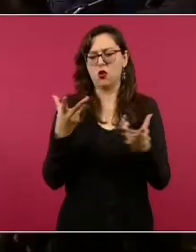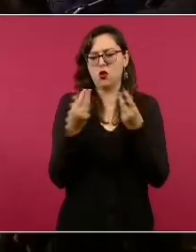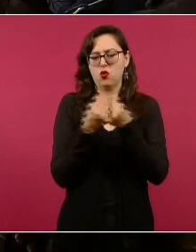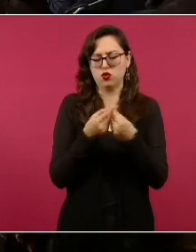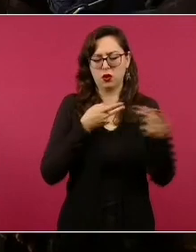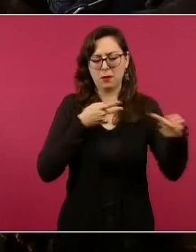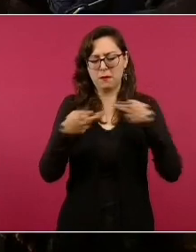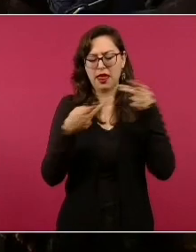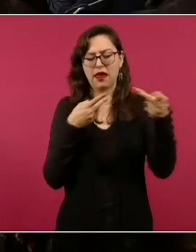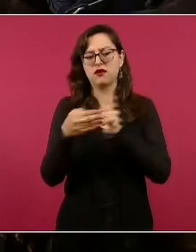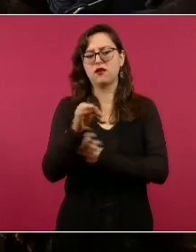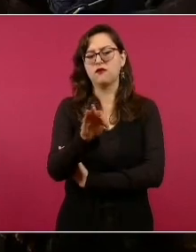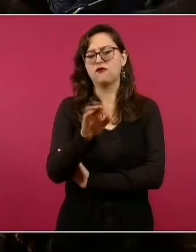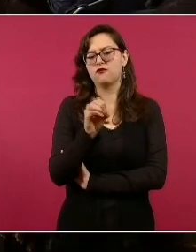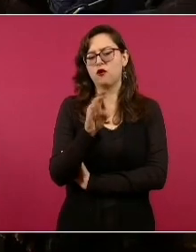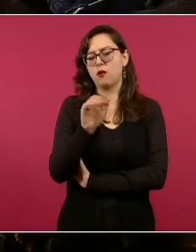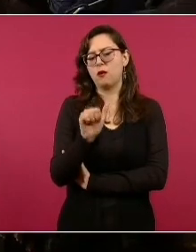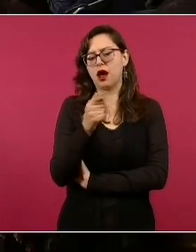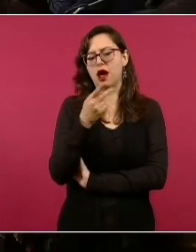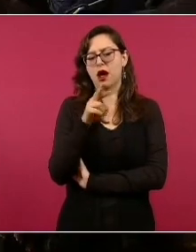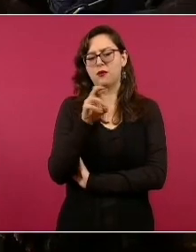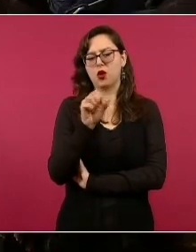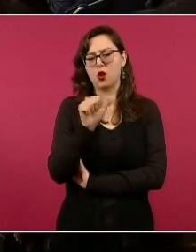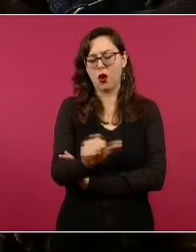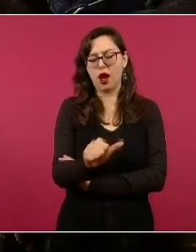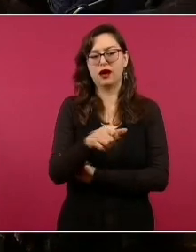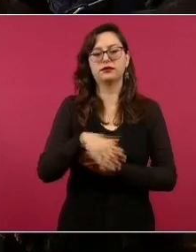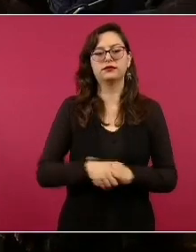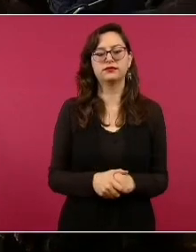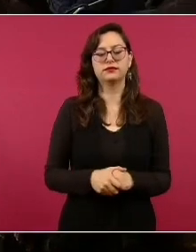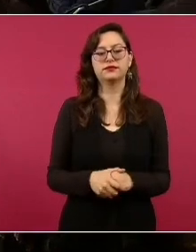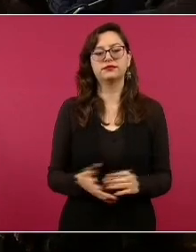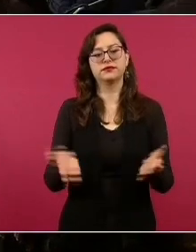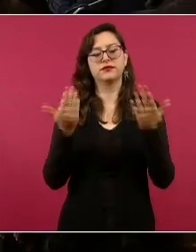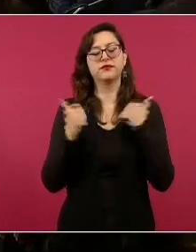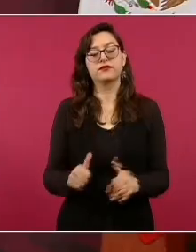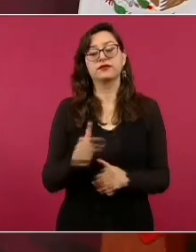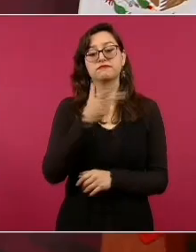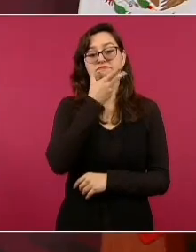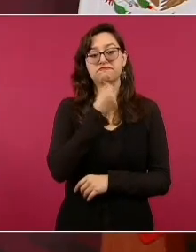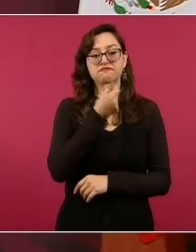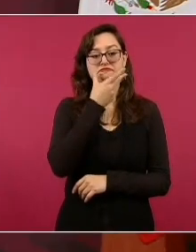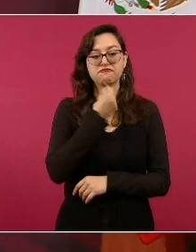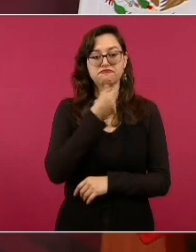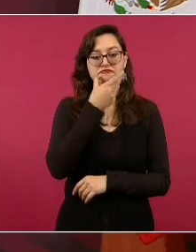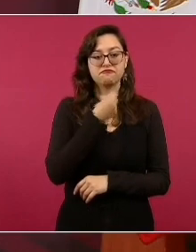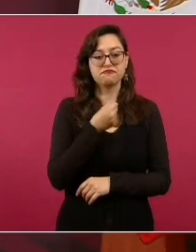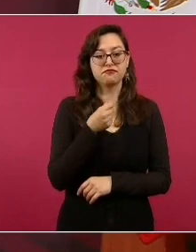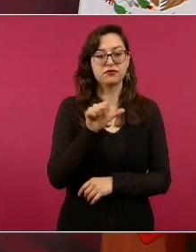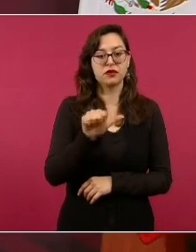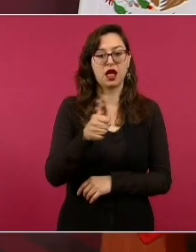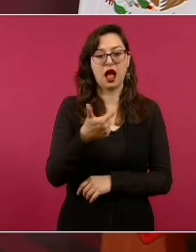Aguayo, intelectual, orgánico,